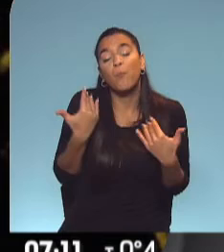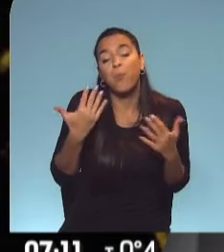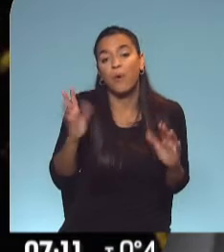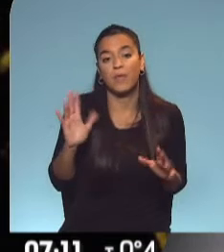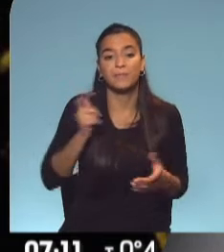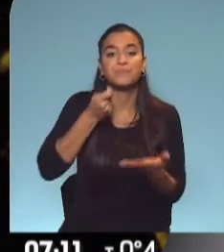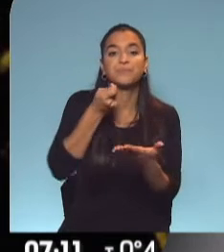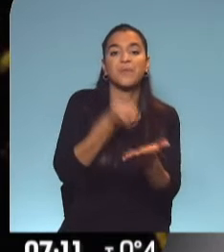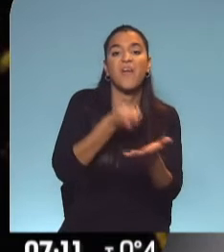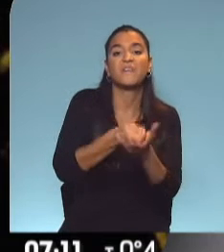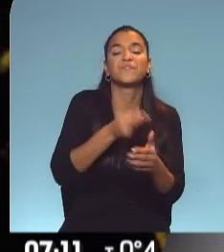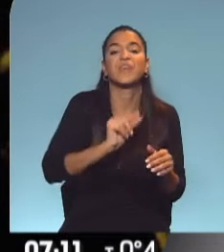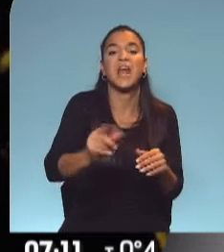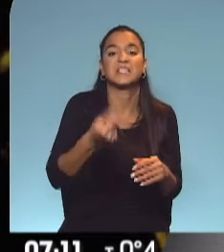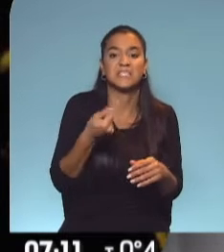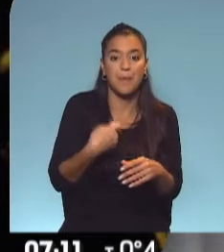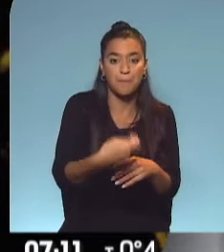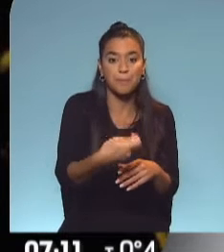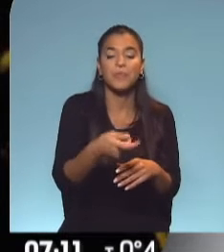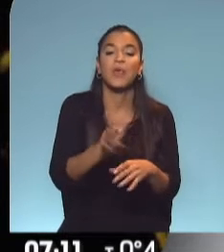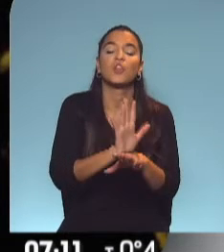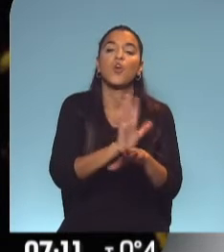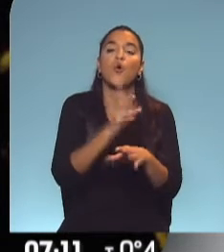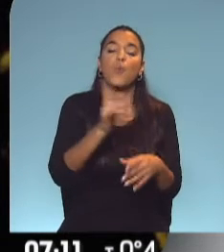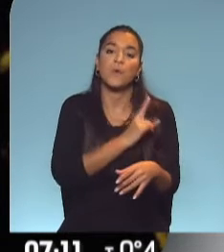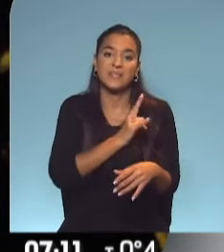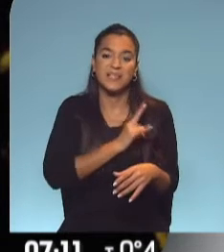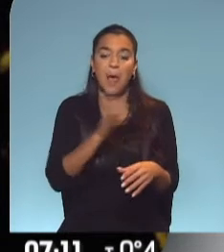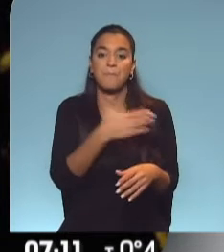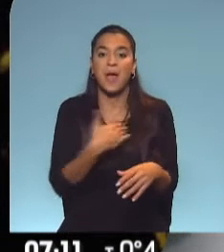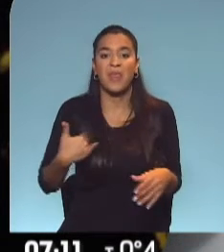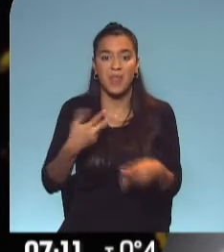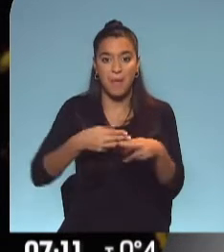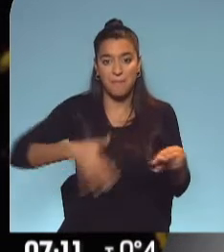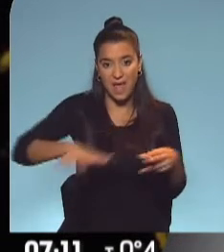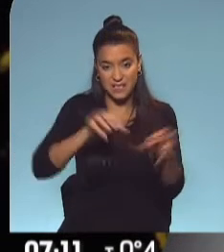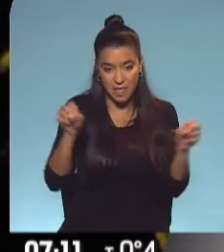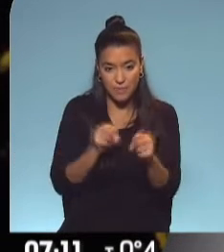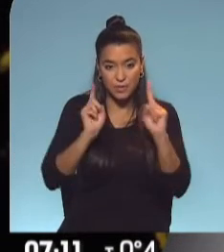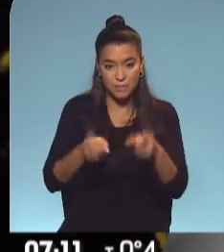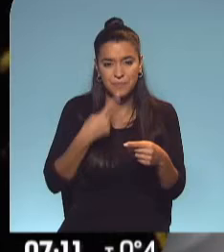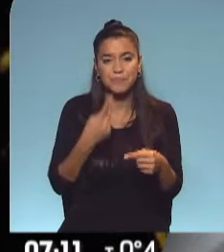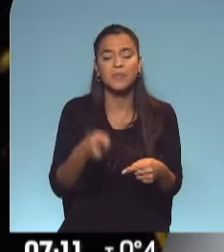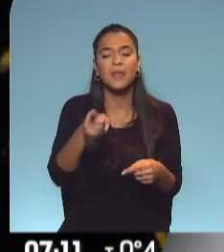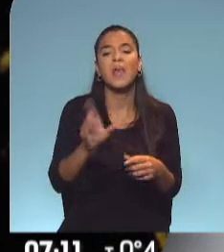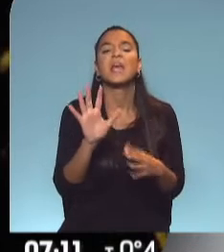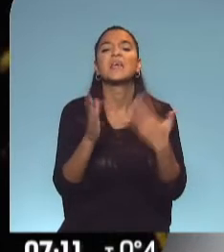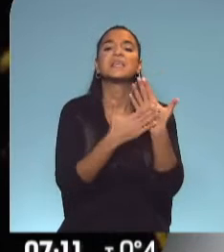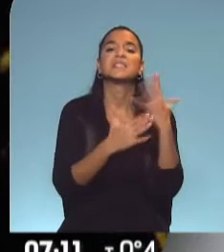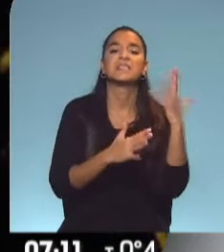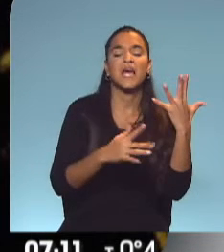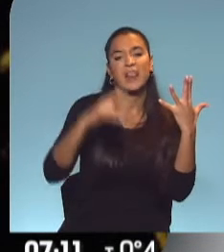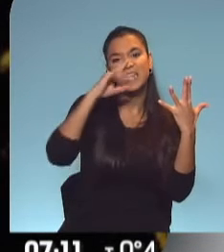financiamiento de la Universidad de Madres de Plaza de Mayo y, lo voy a decir textualmente, de la izquierda